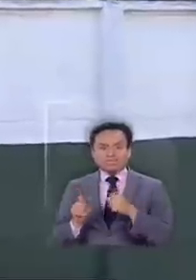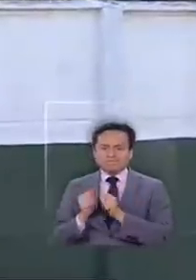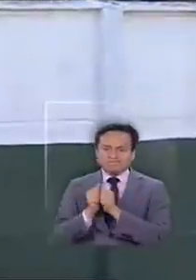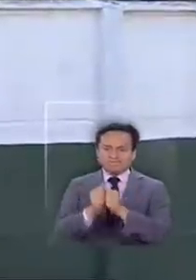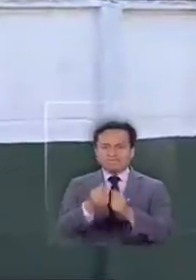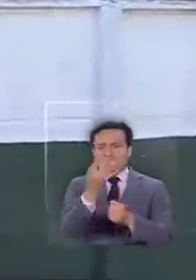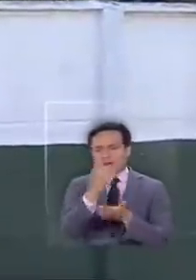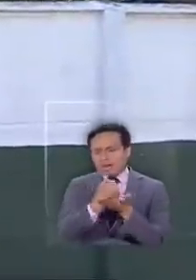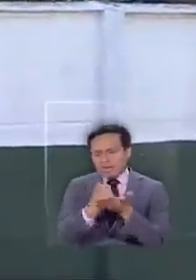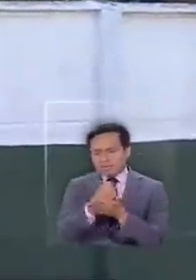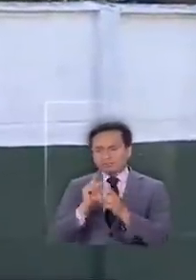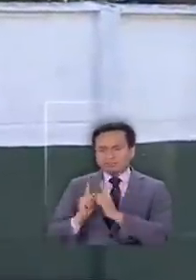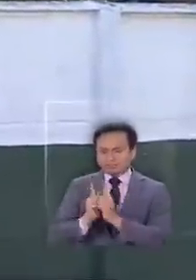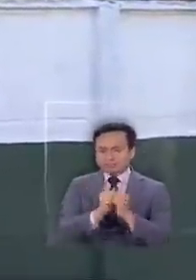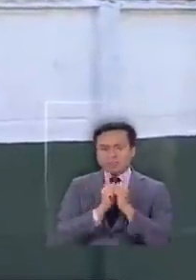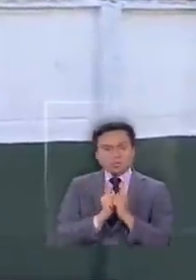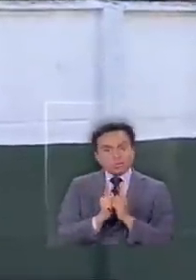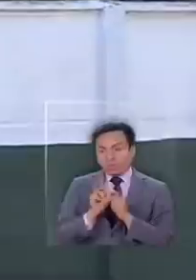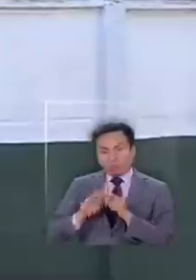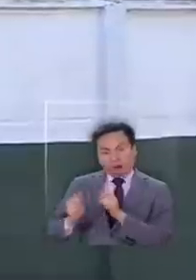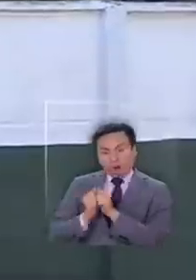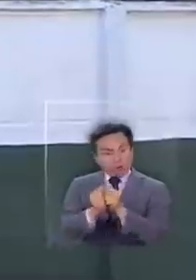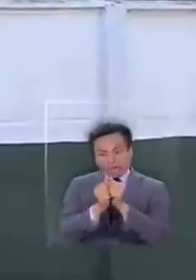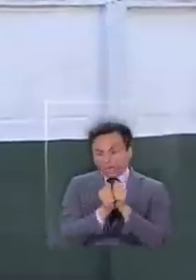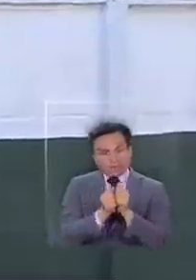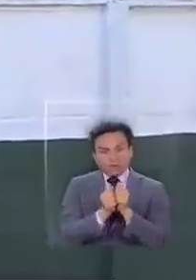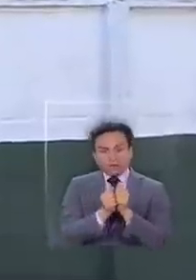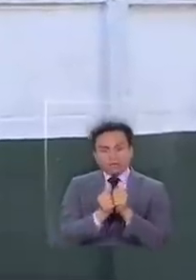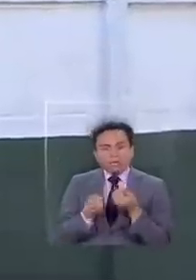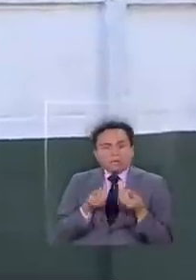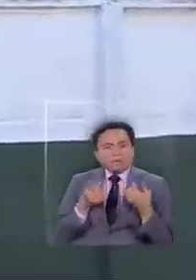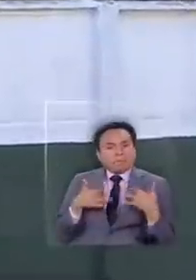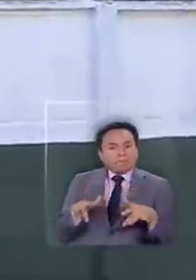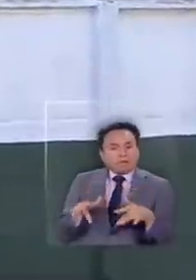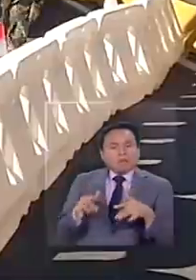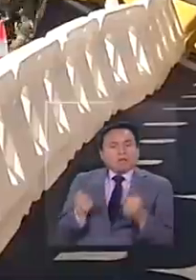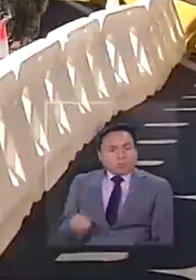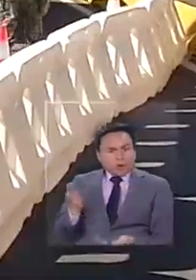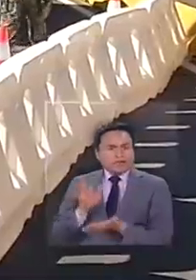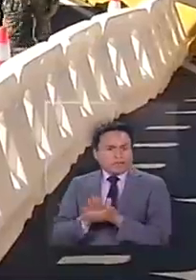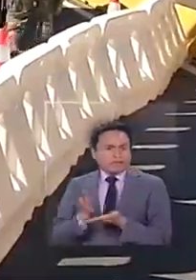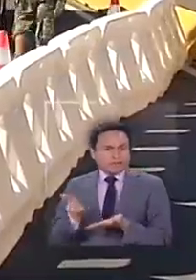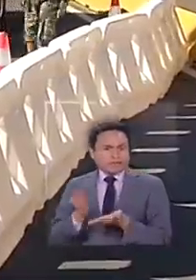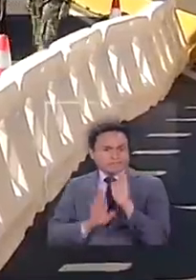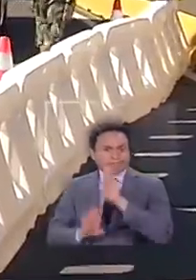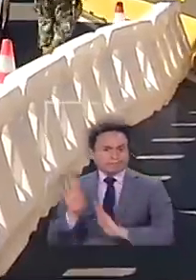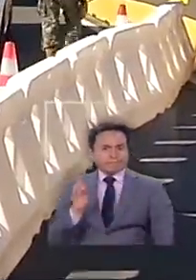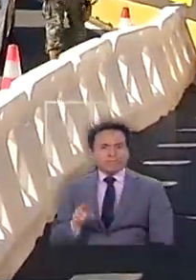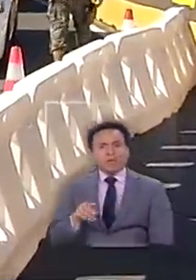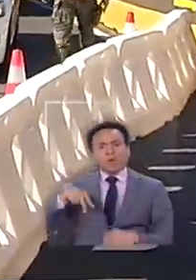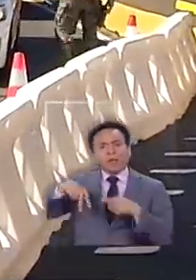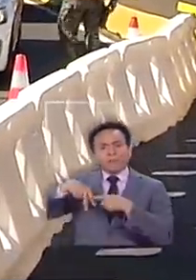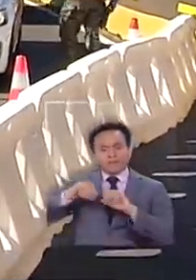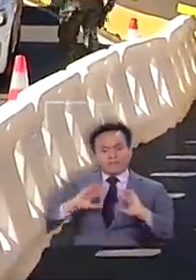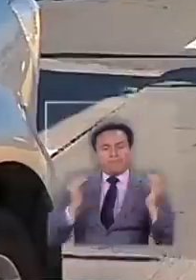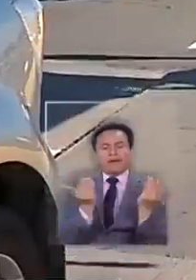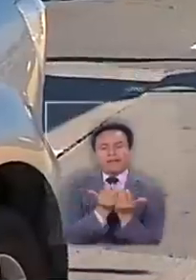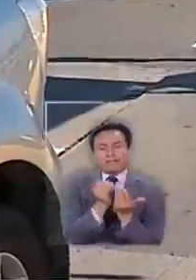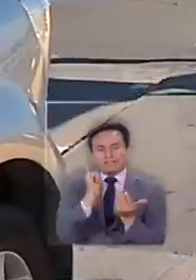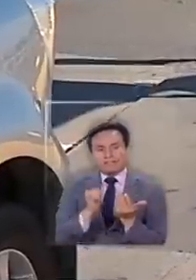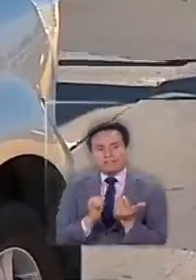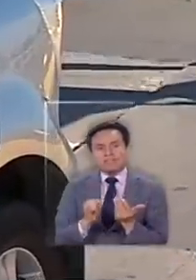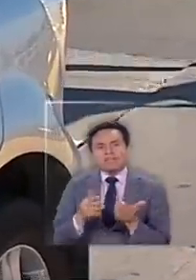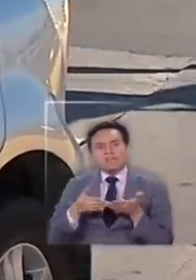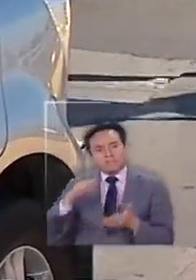tratamiento. Y si no se hace el tratamiento, posiblemente puede fallecer. Hualpén tendrá barreras sanitarias con